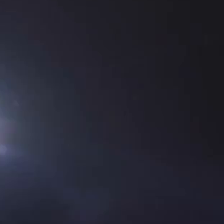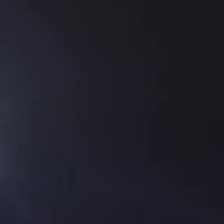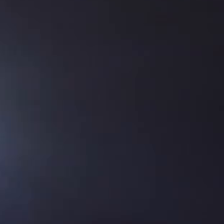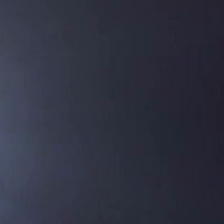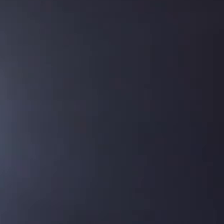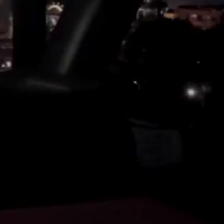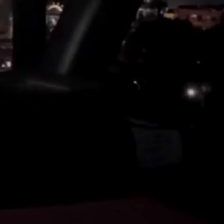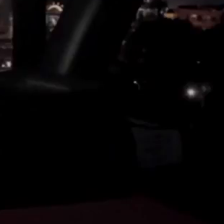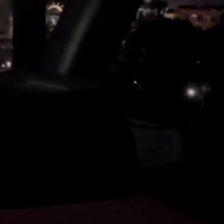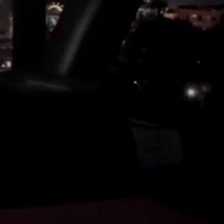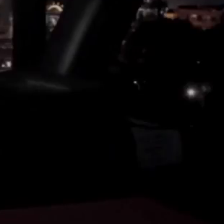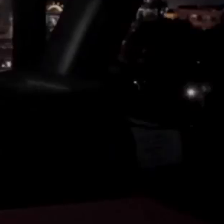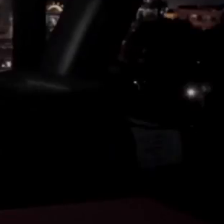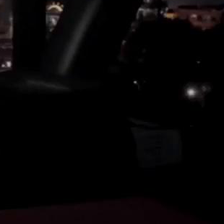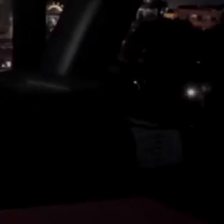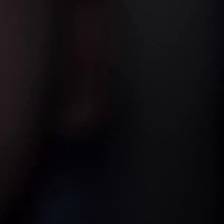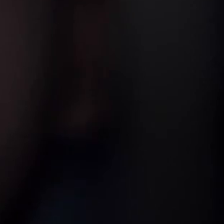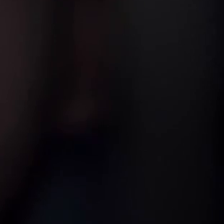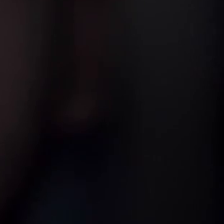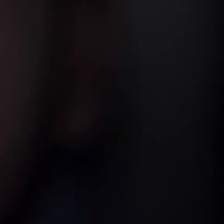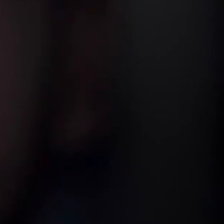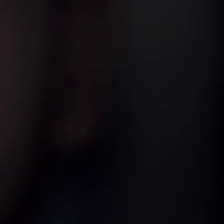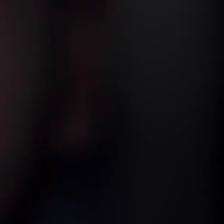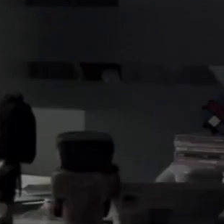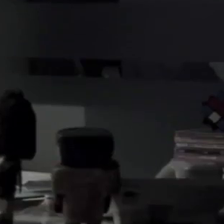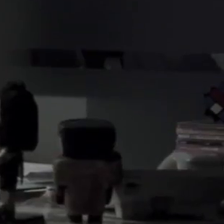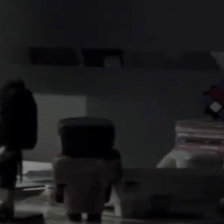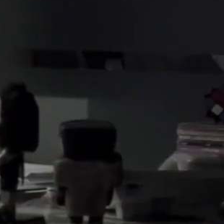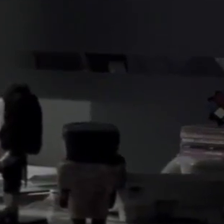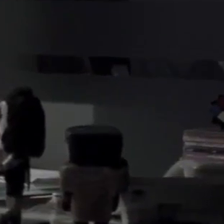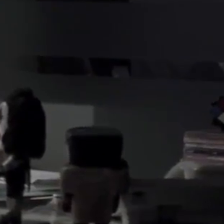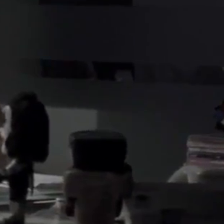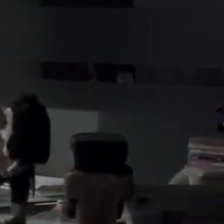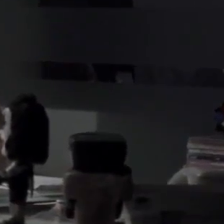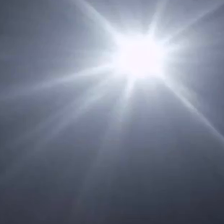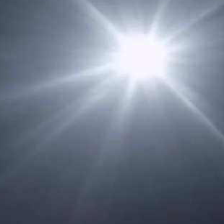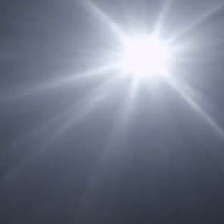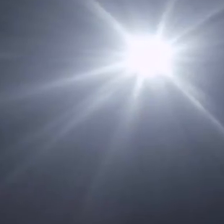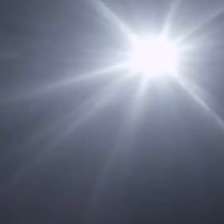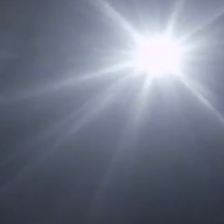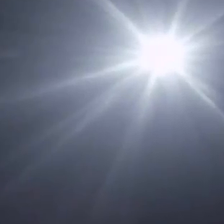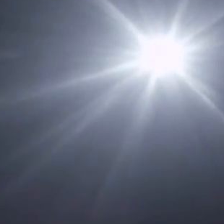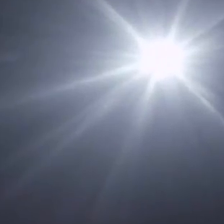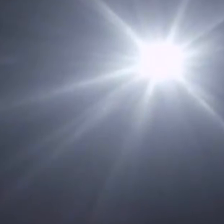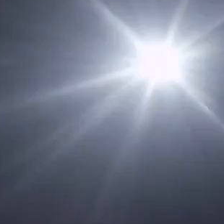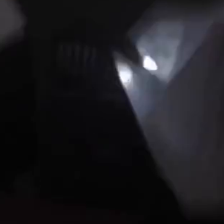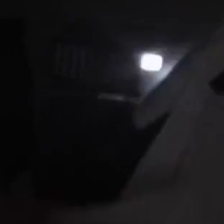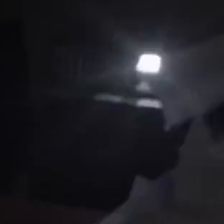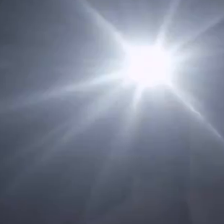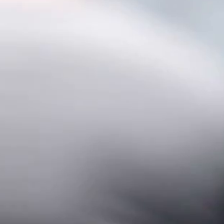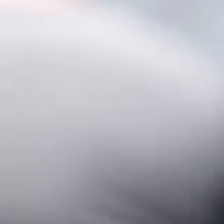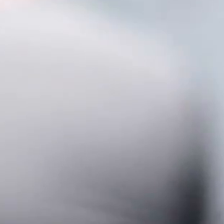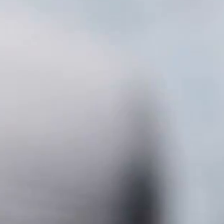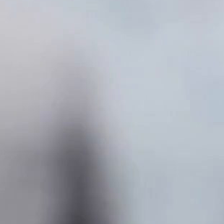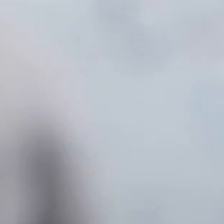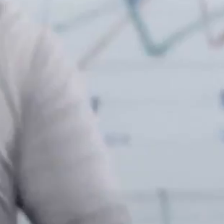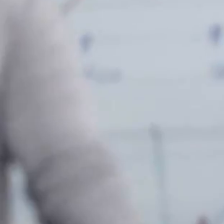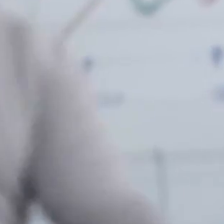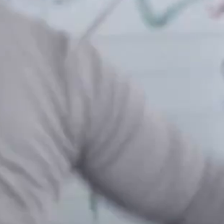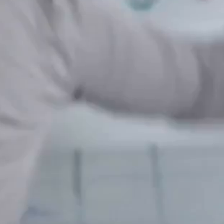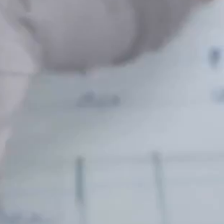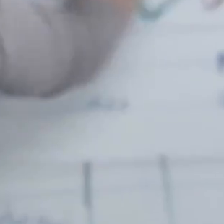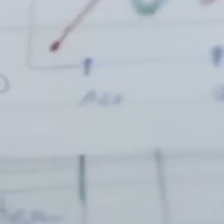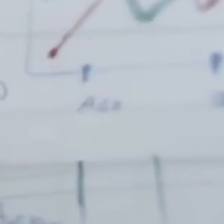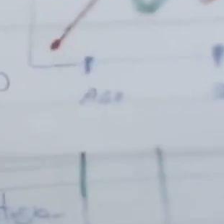Seres con coraje. Que no se dan permisos. Que no tienen miedo a equivocarse. Ni a comenzar